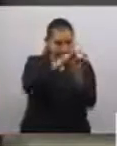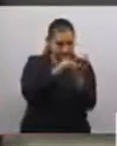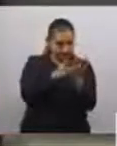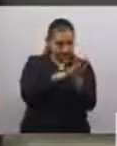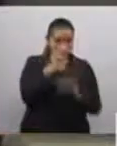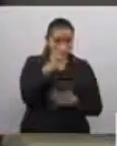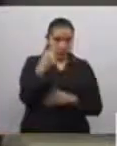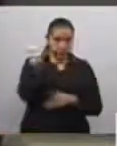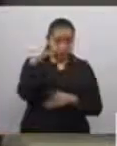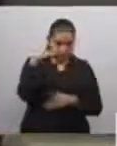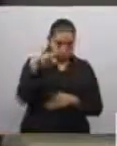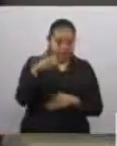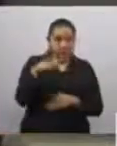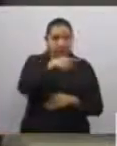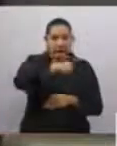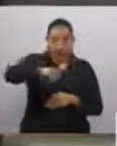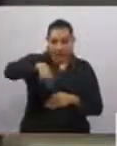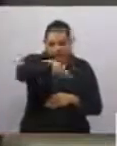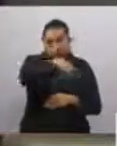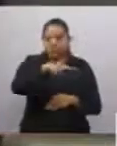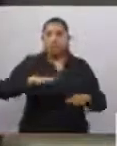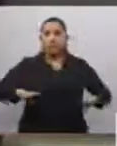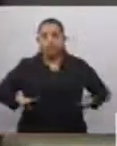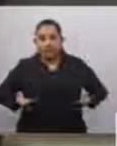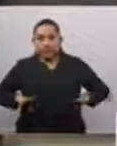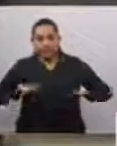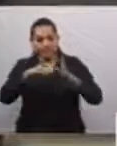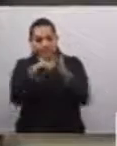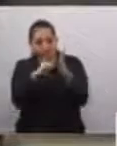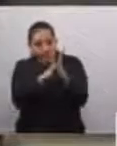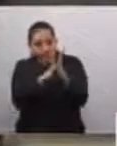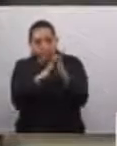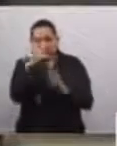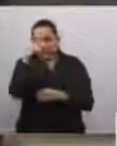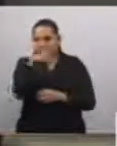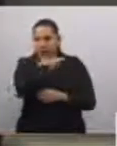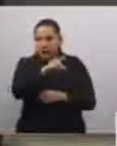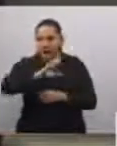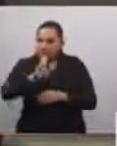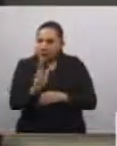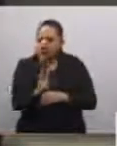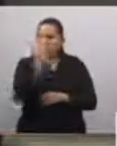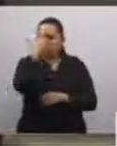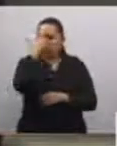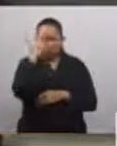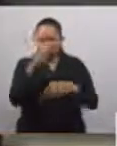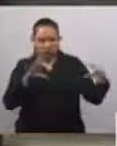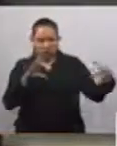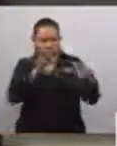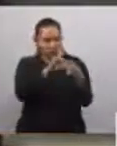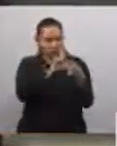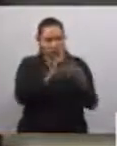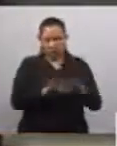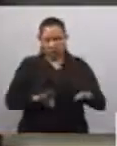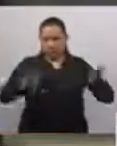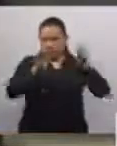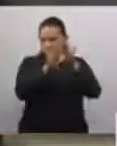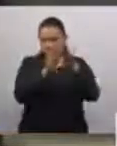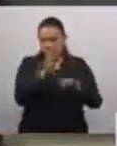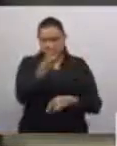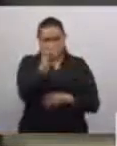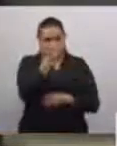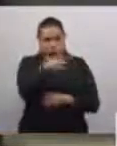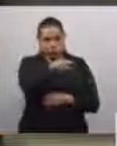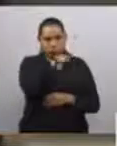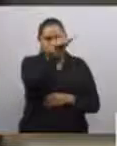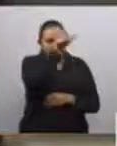afianzado su identidad regional, resaltando la manera de llamarse y de destacar lo propio, como fue el caso